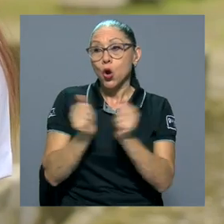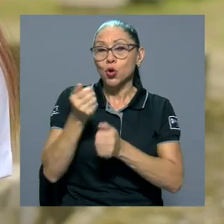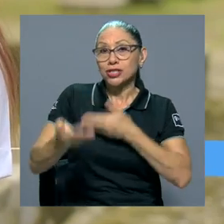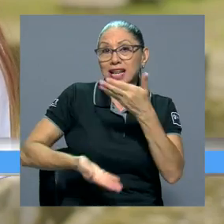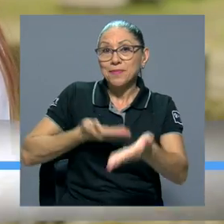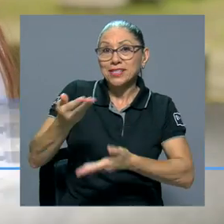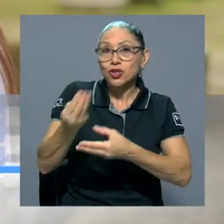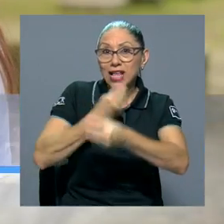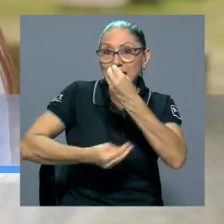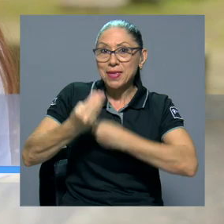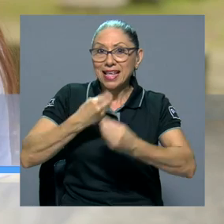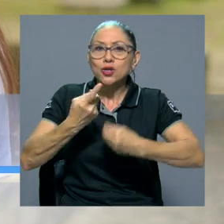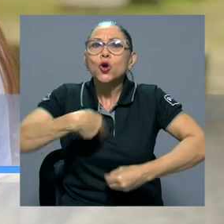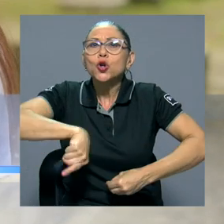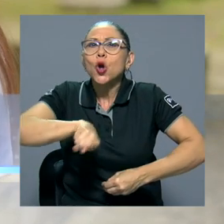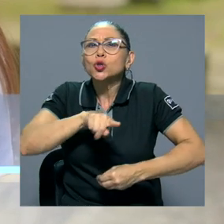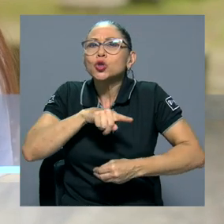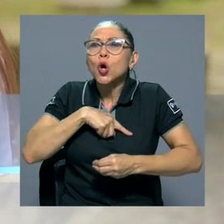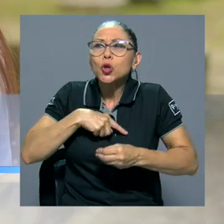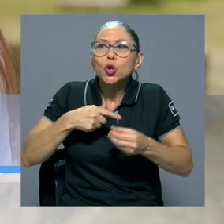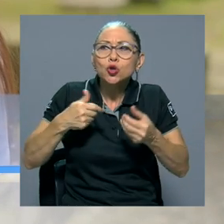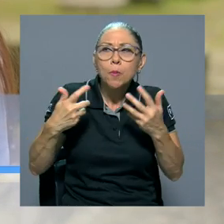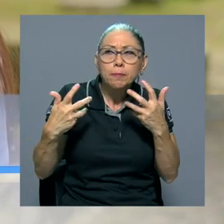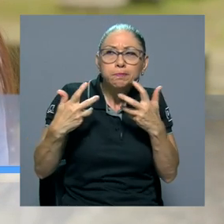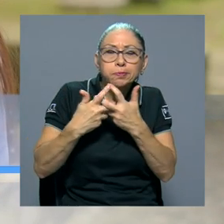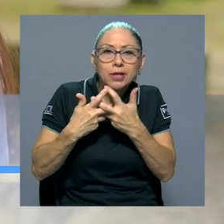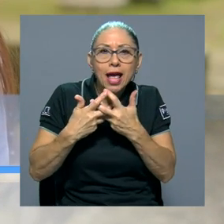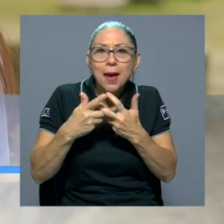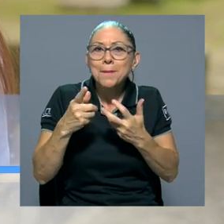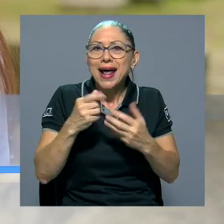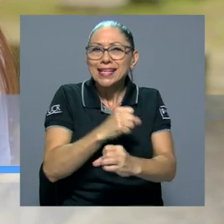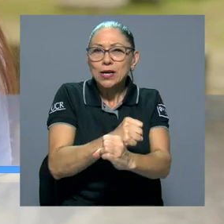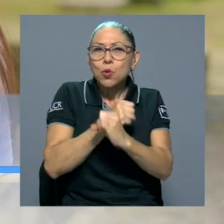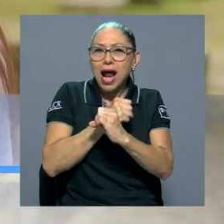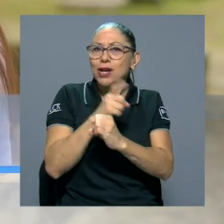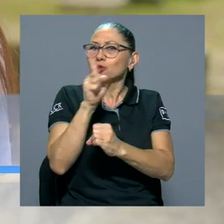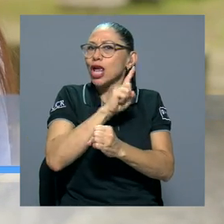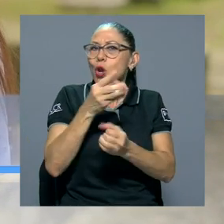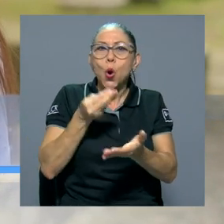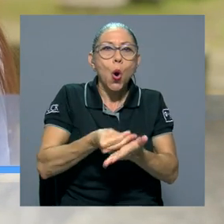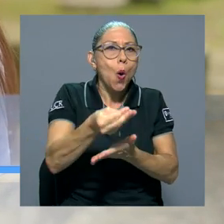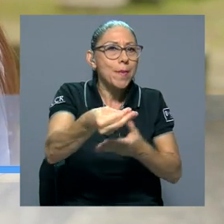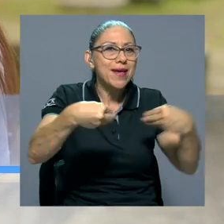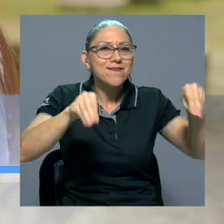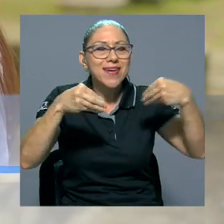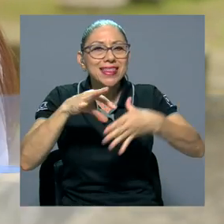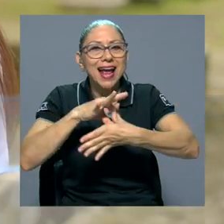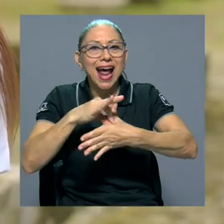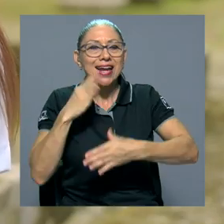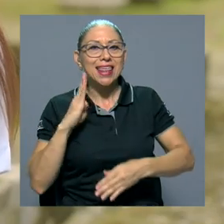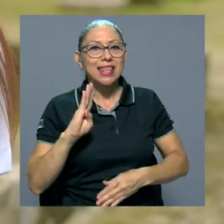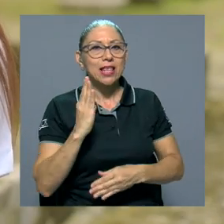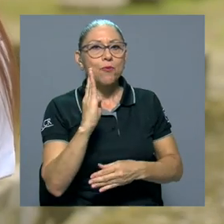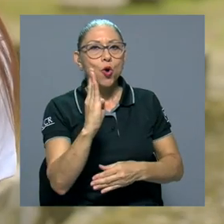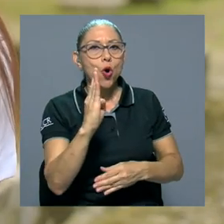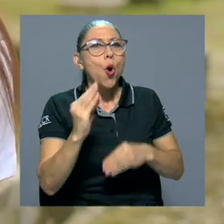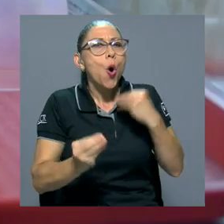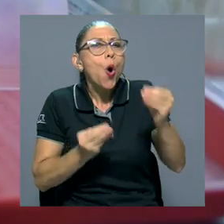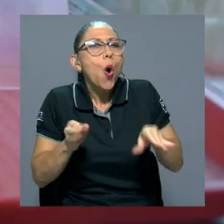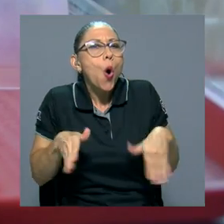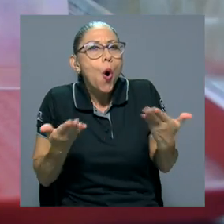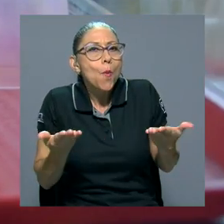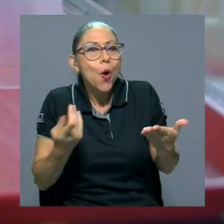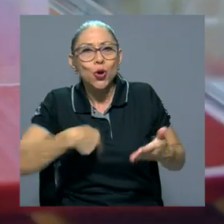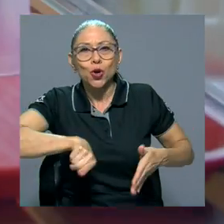toman con los servicios de alimentación para asegurarnos que no haya una compra y venta de carne de tiburón es mediante la